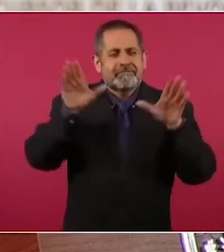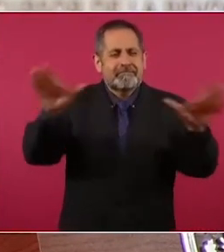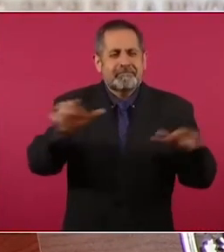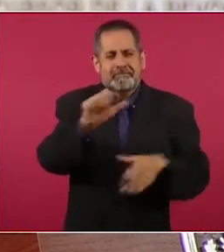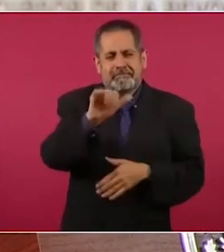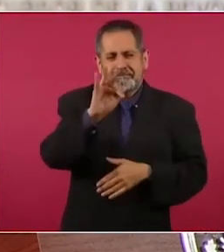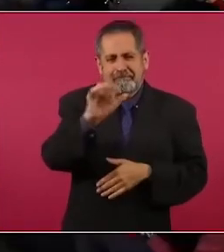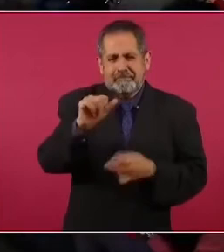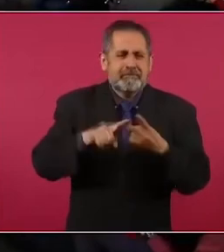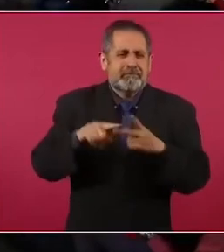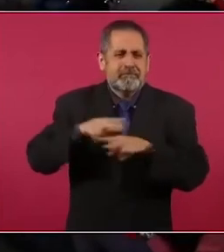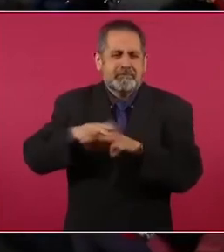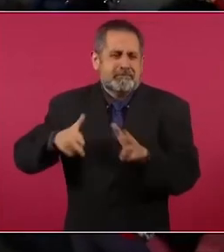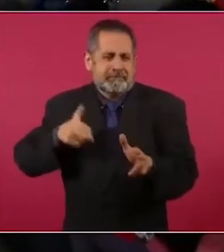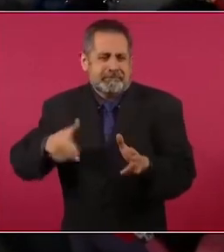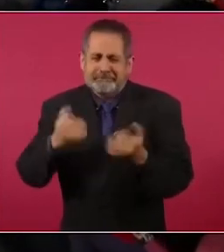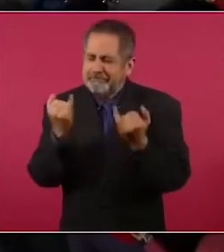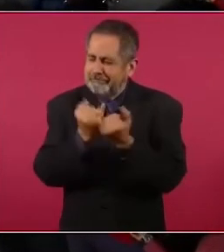o como el Tren Maya.